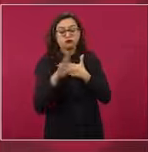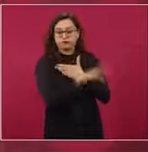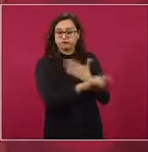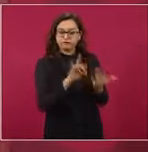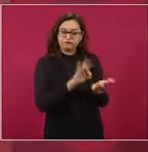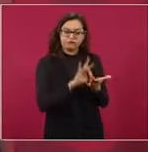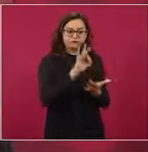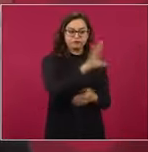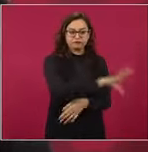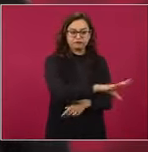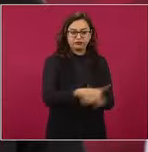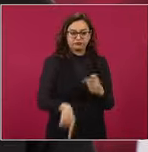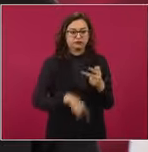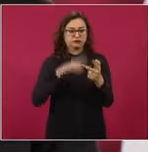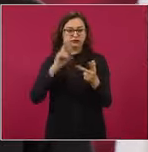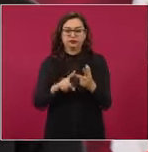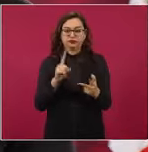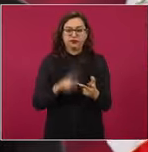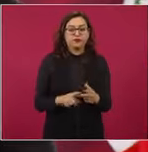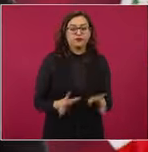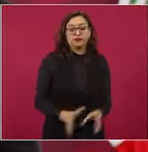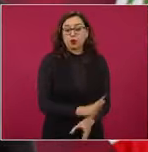plenamente, completamente,